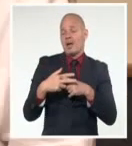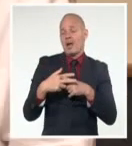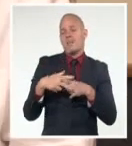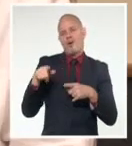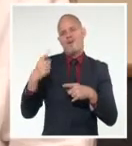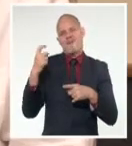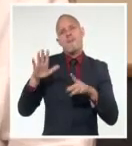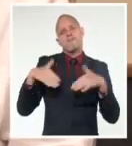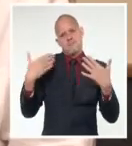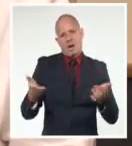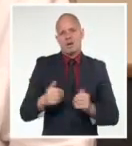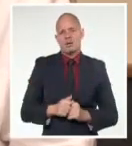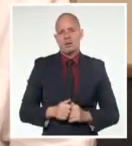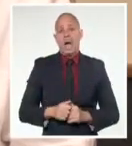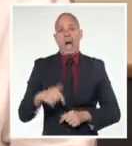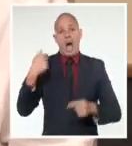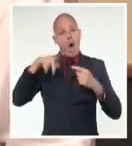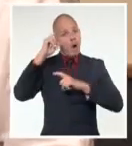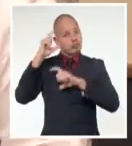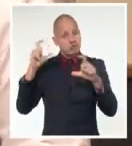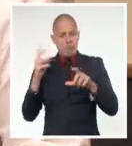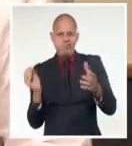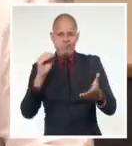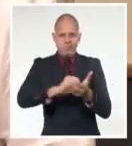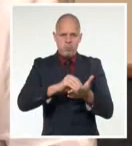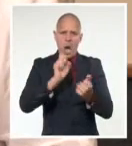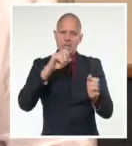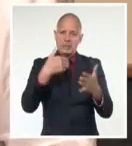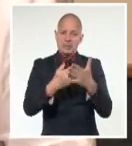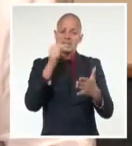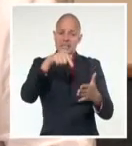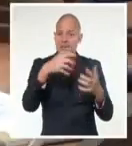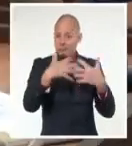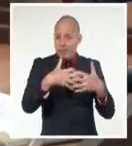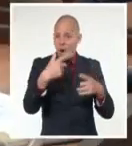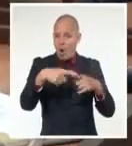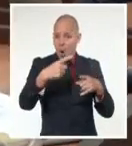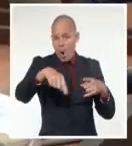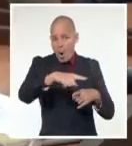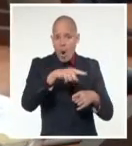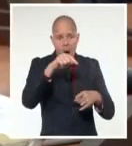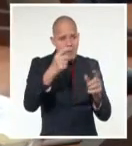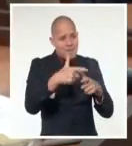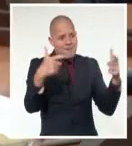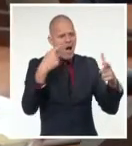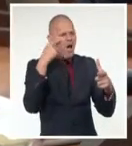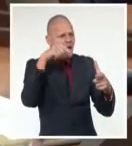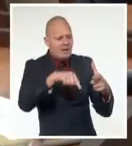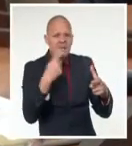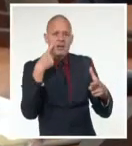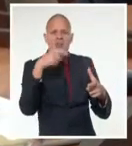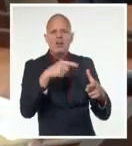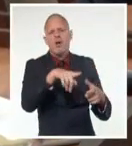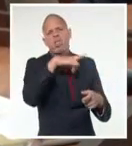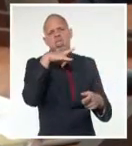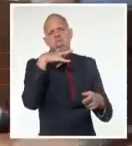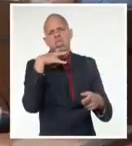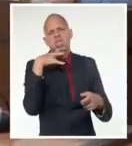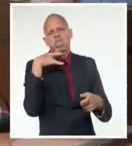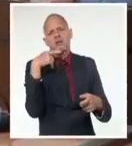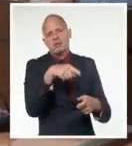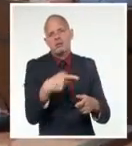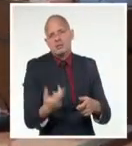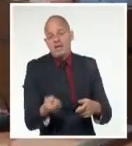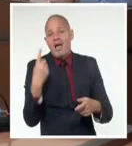de la ciencia en el ámbito empresarial, sentenció que este sector, en su inmensa mayoría, sigue siendo lento, y alertó